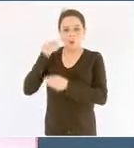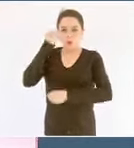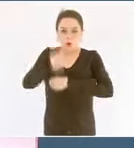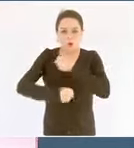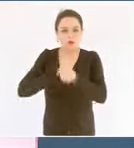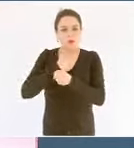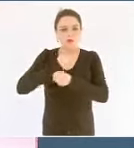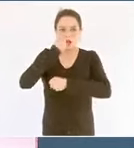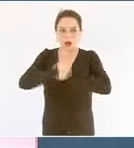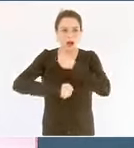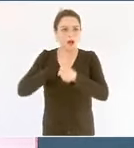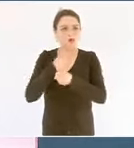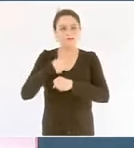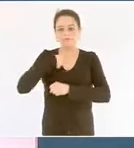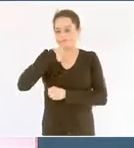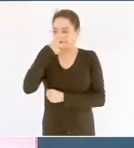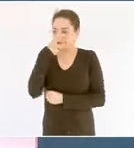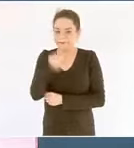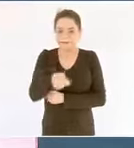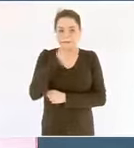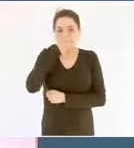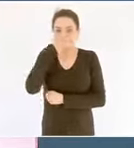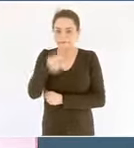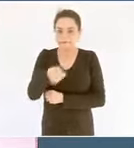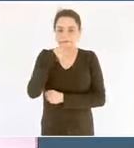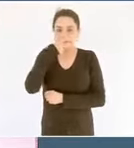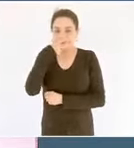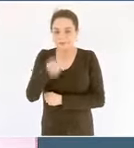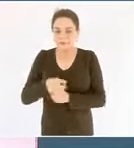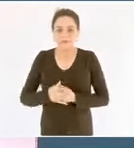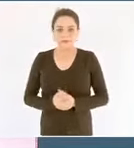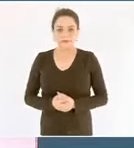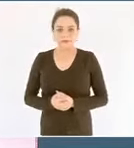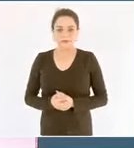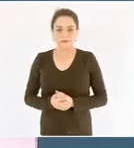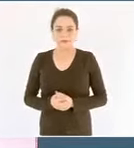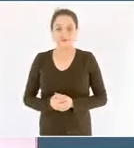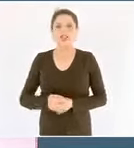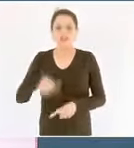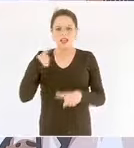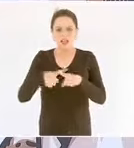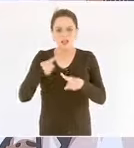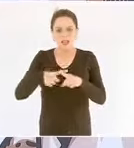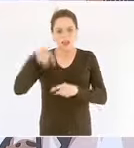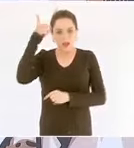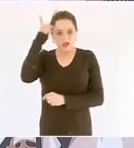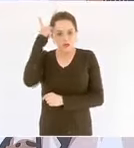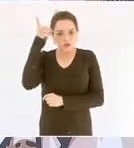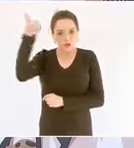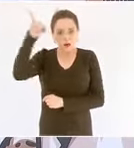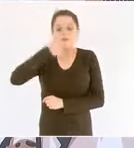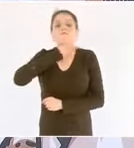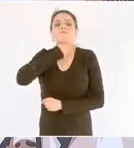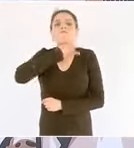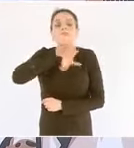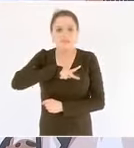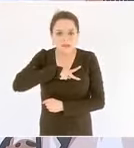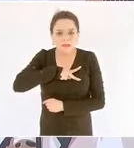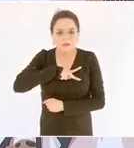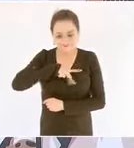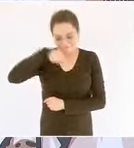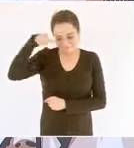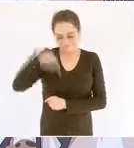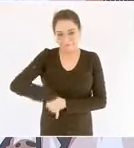el único dueño del petróleo es el pueblo de México